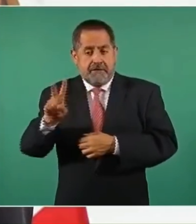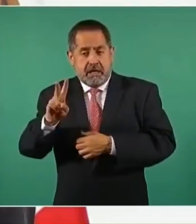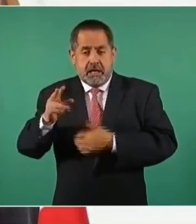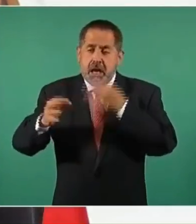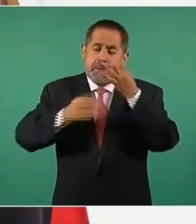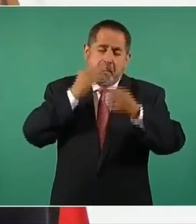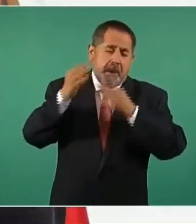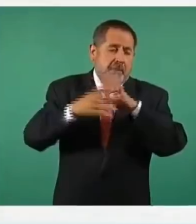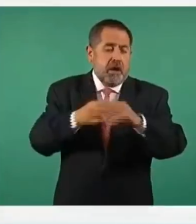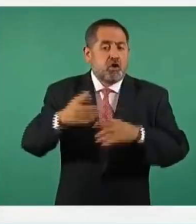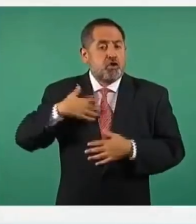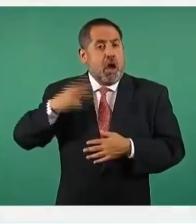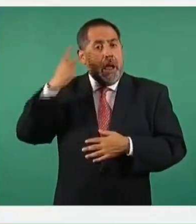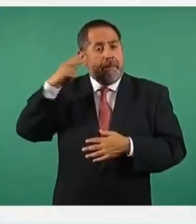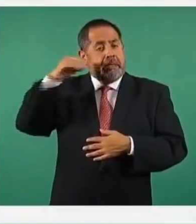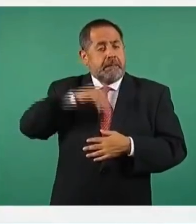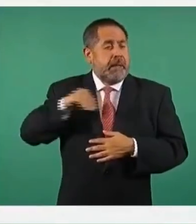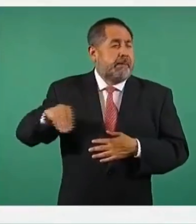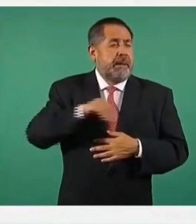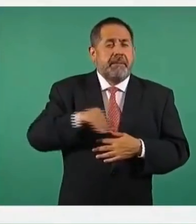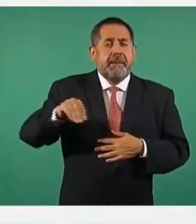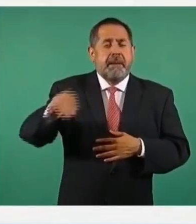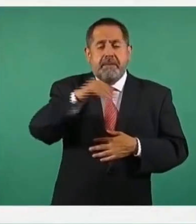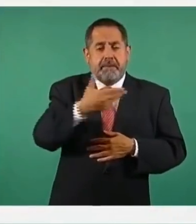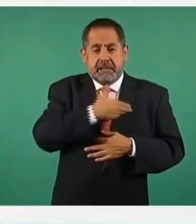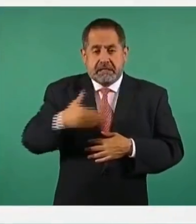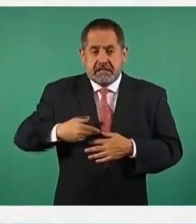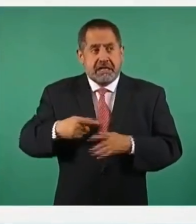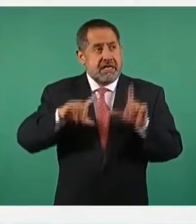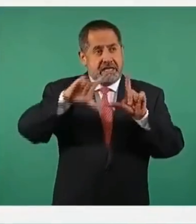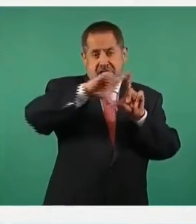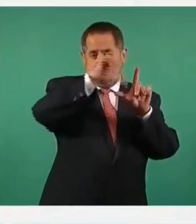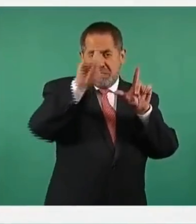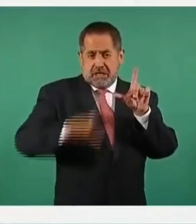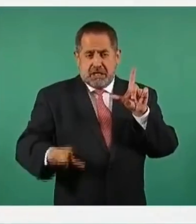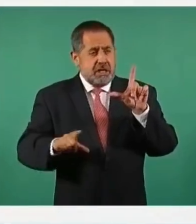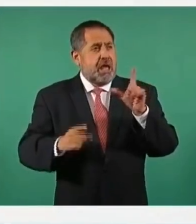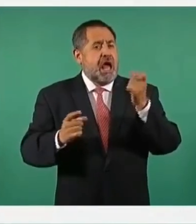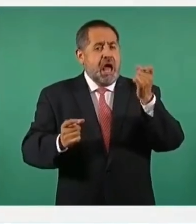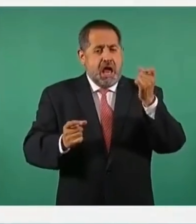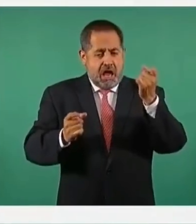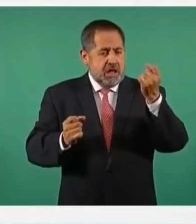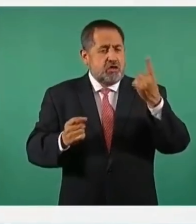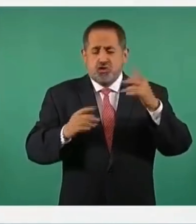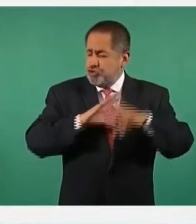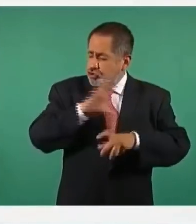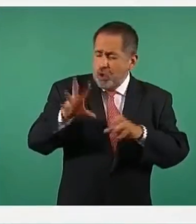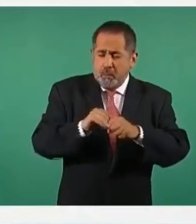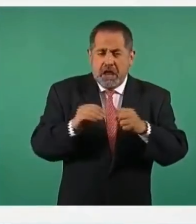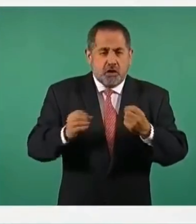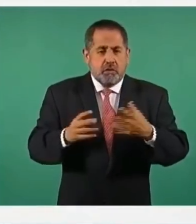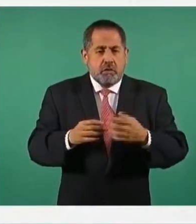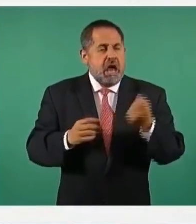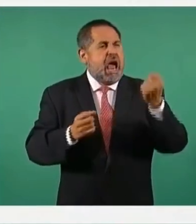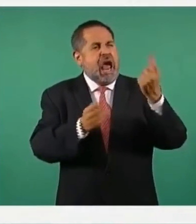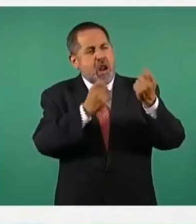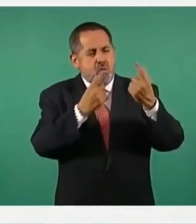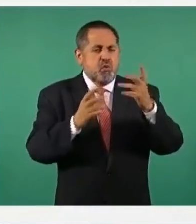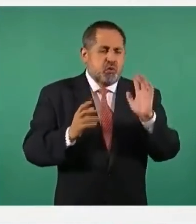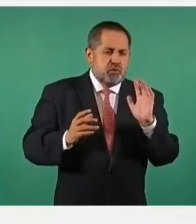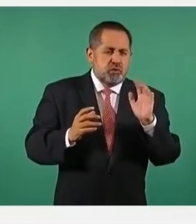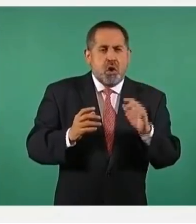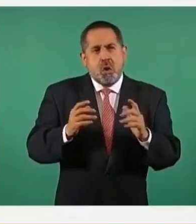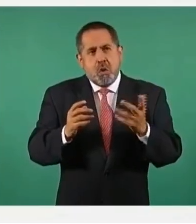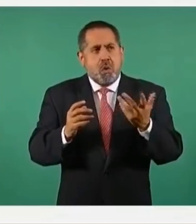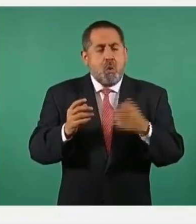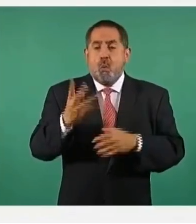He visitado como presidente todos los estados del país, unos, los menos, cuatro